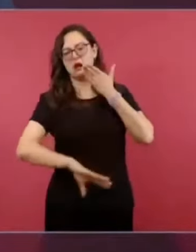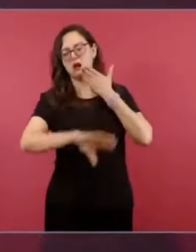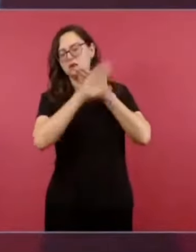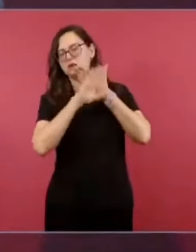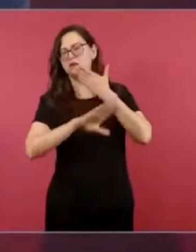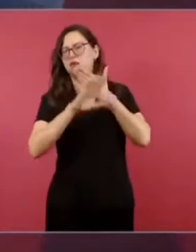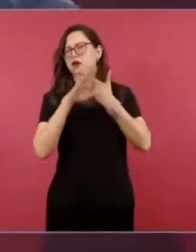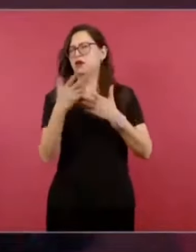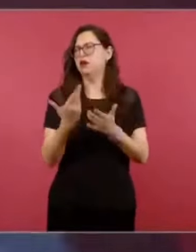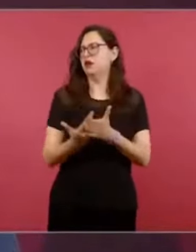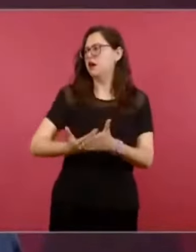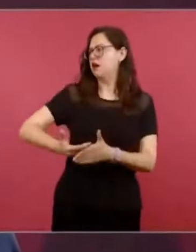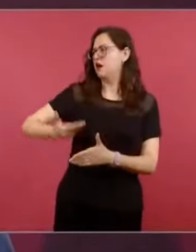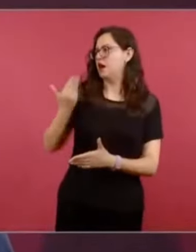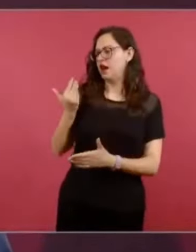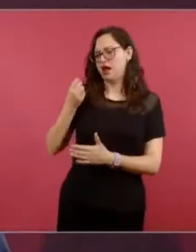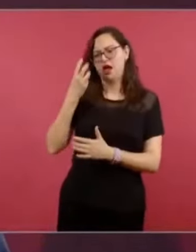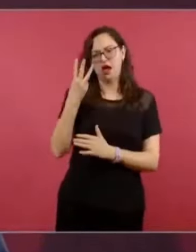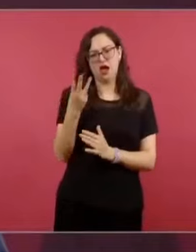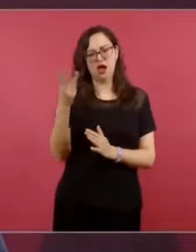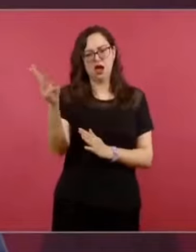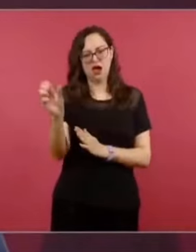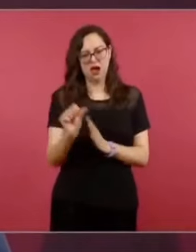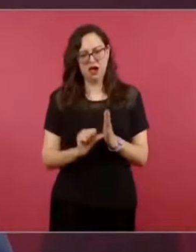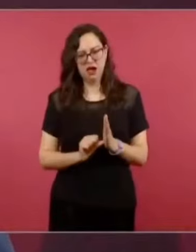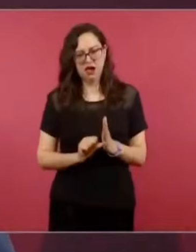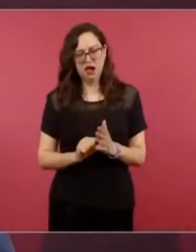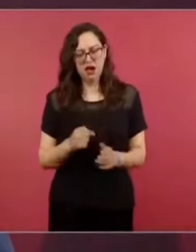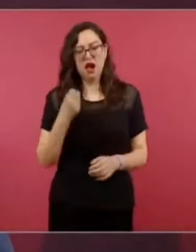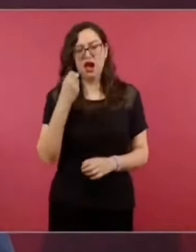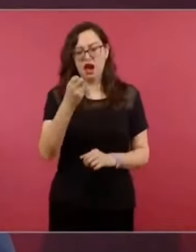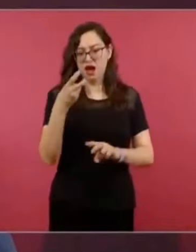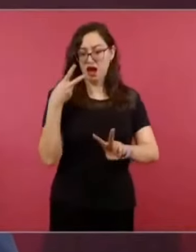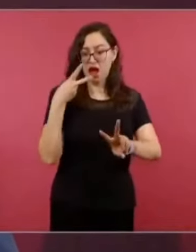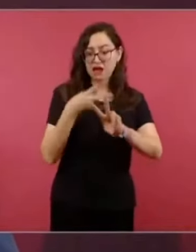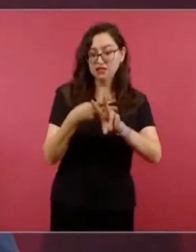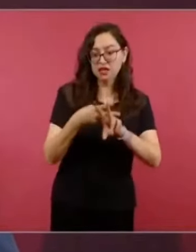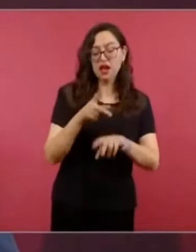campaña de narcopresidente